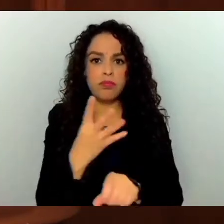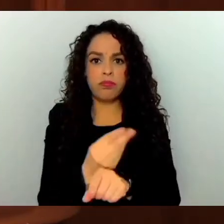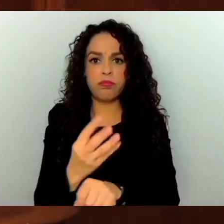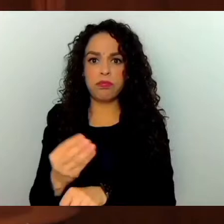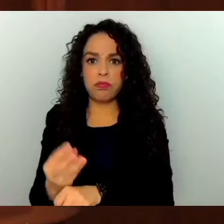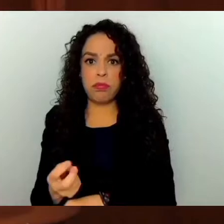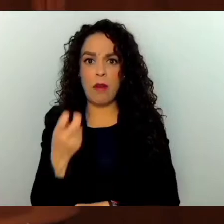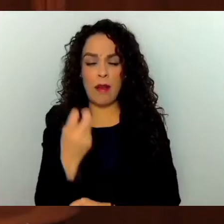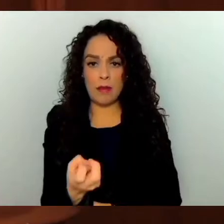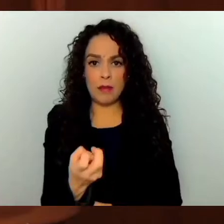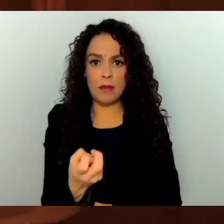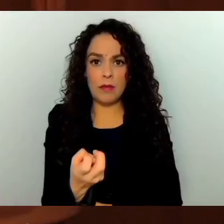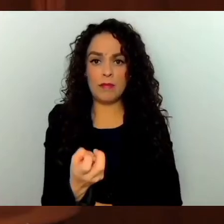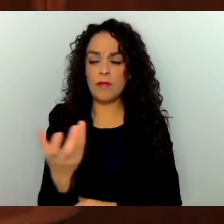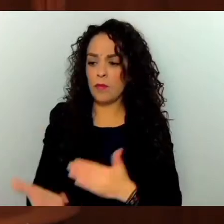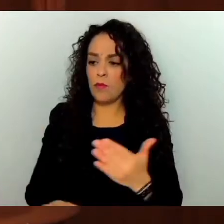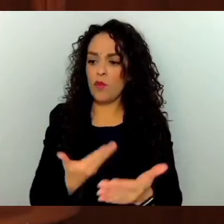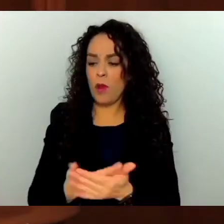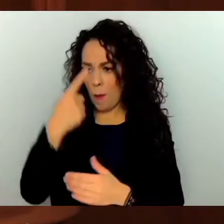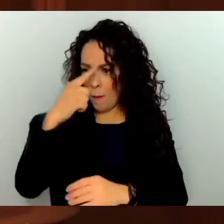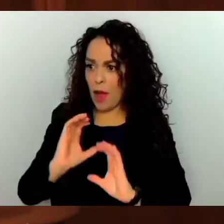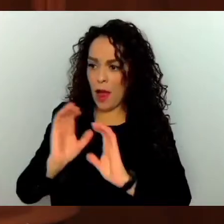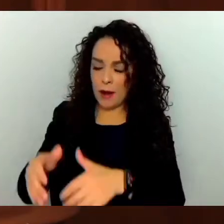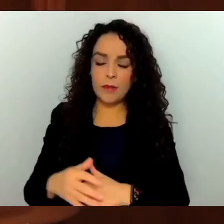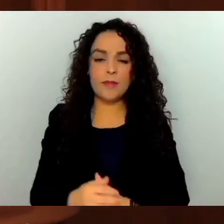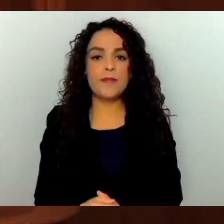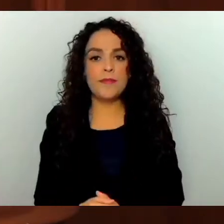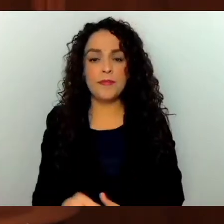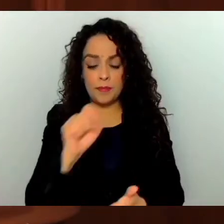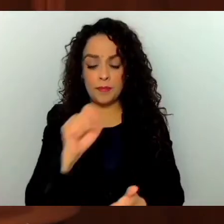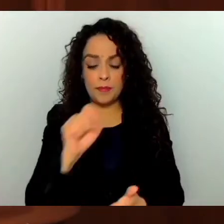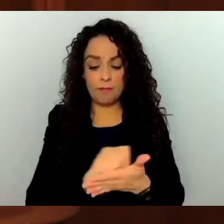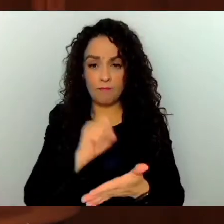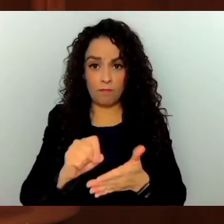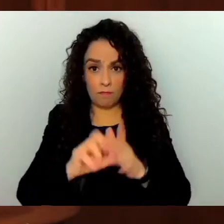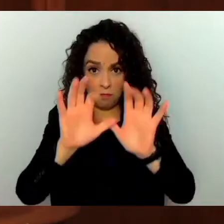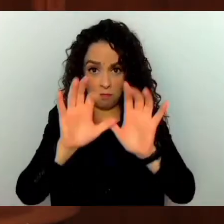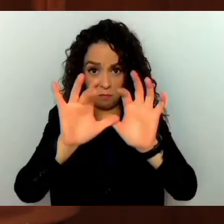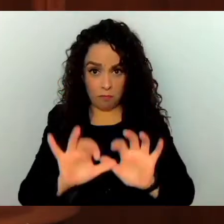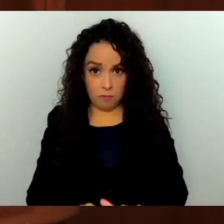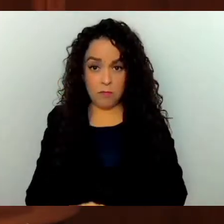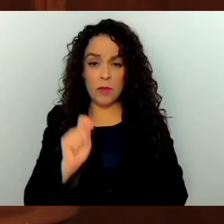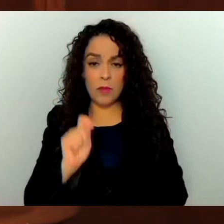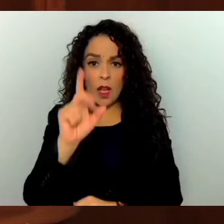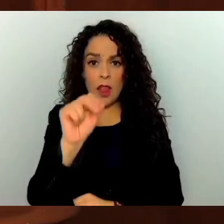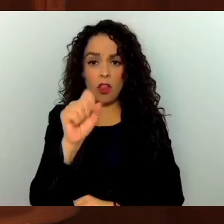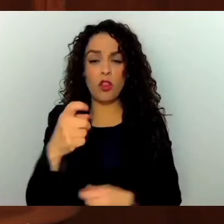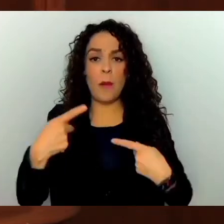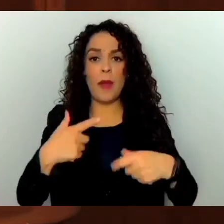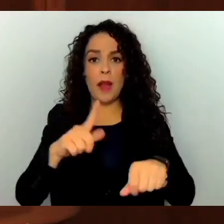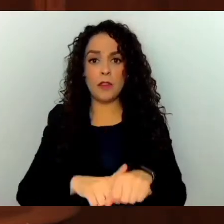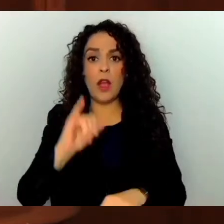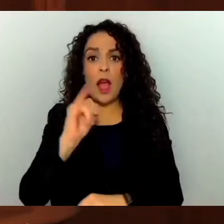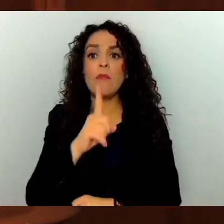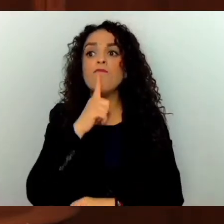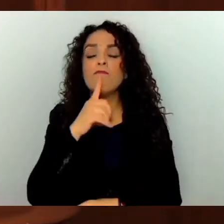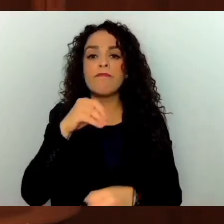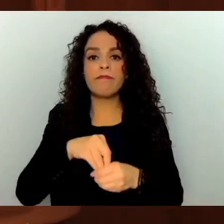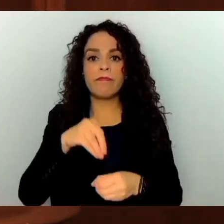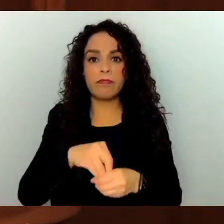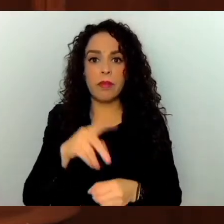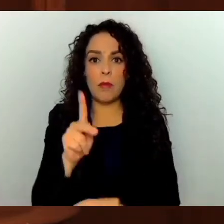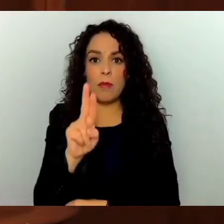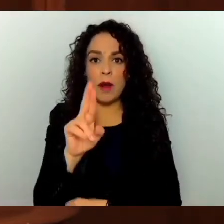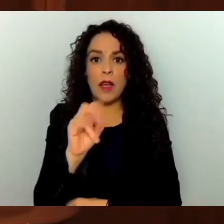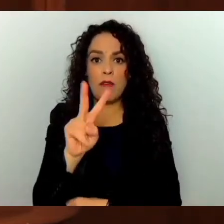convocatoria, escrito de consentimiento para el tratamiento de datos personales, así como aviso de privacidad relativo al tratamiento